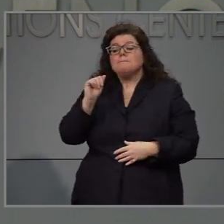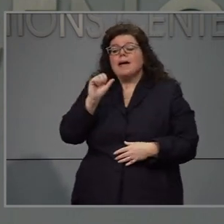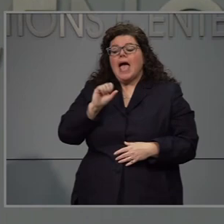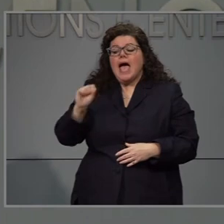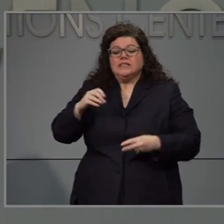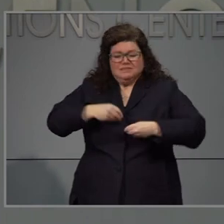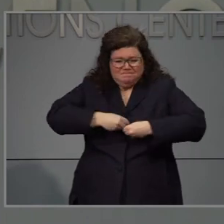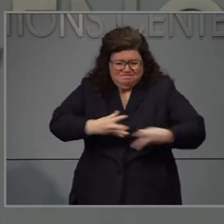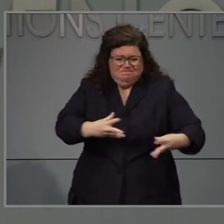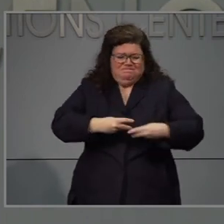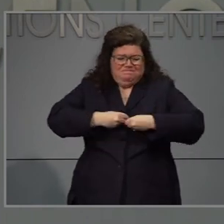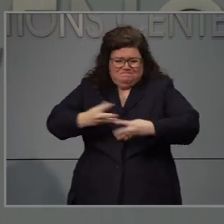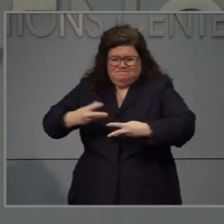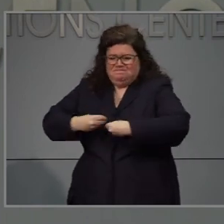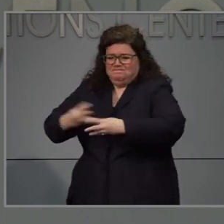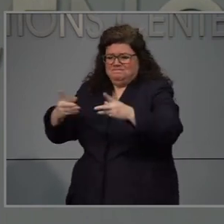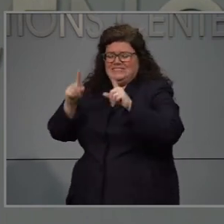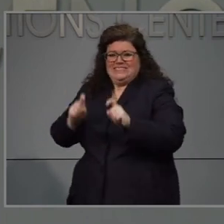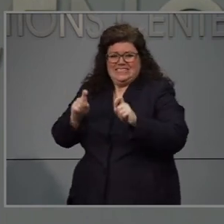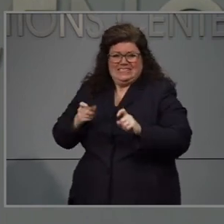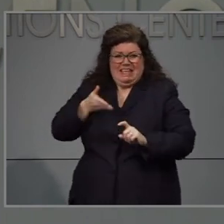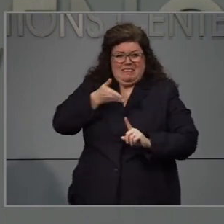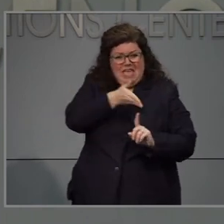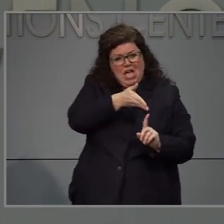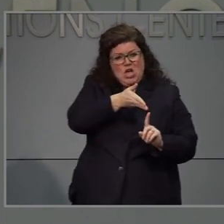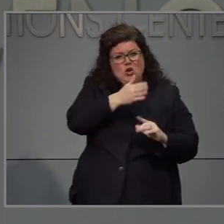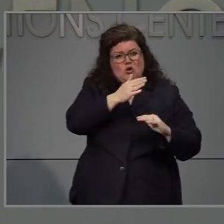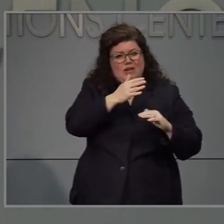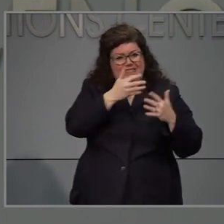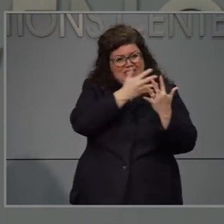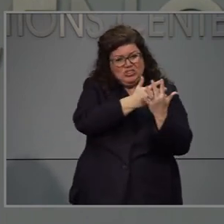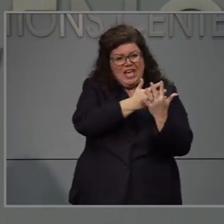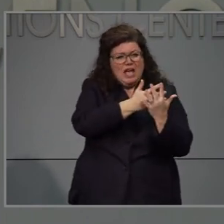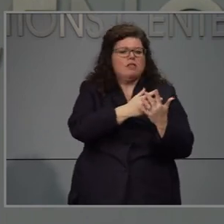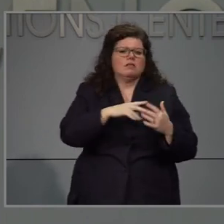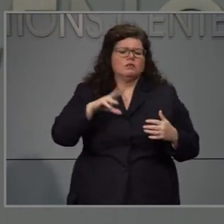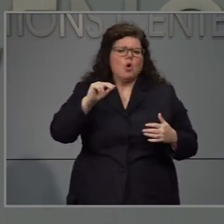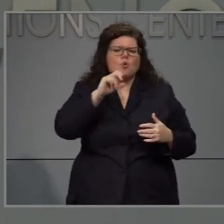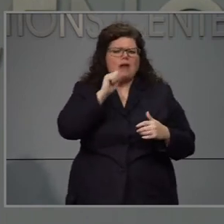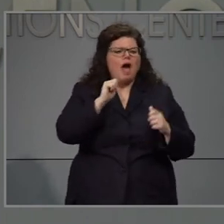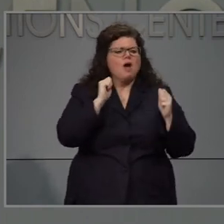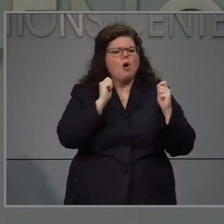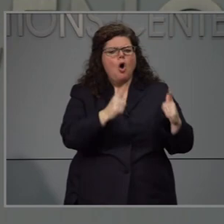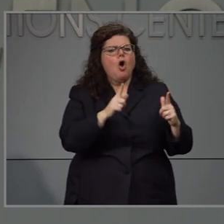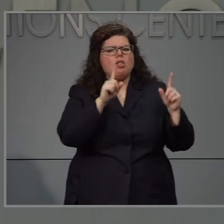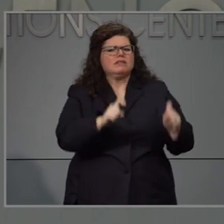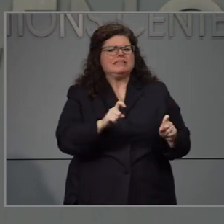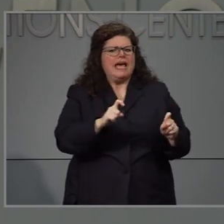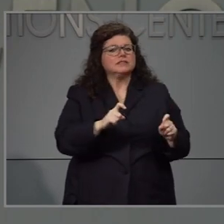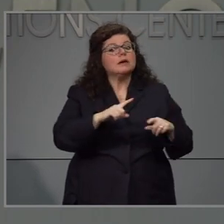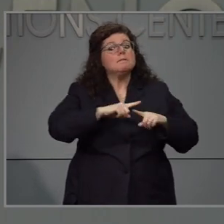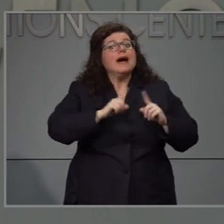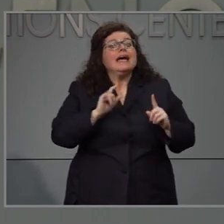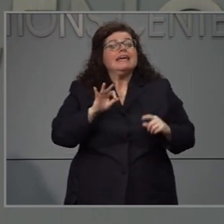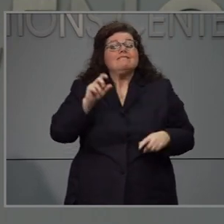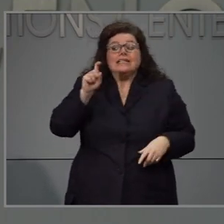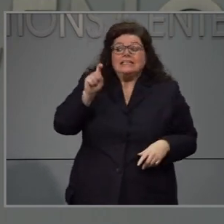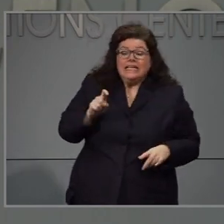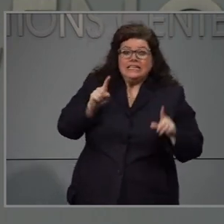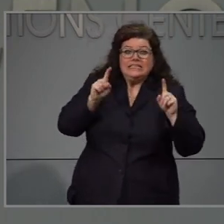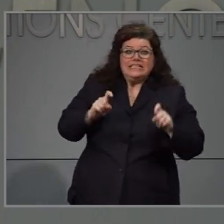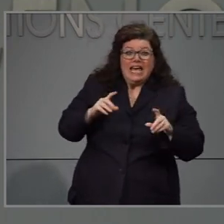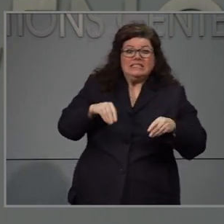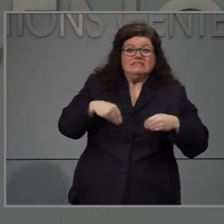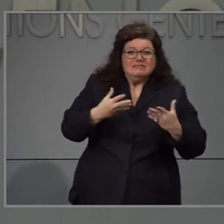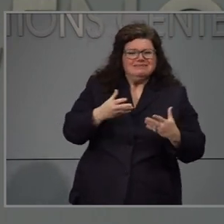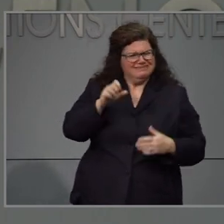hacemos pruebas masivas en un todo en un sitio que a eso me refería en cuanto a que las pruebas